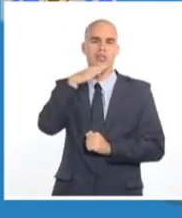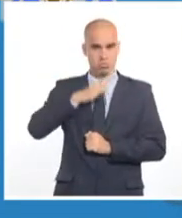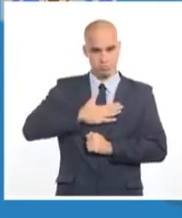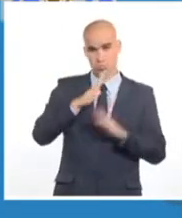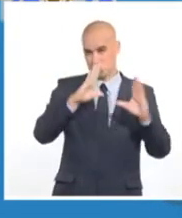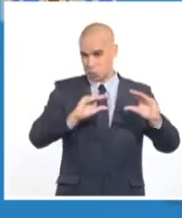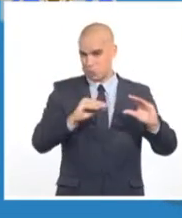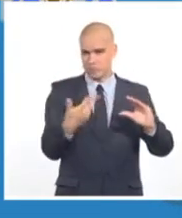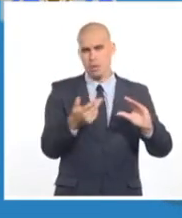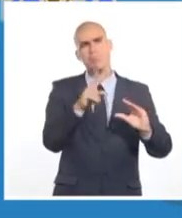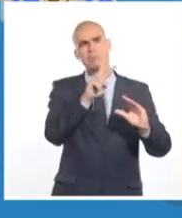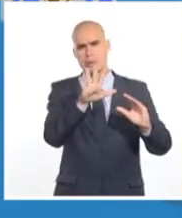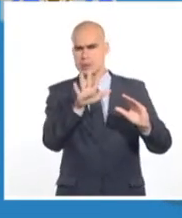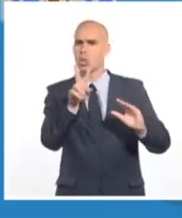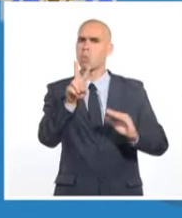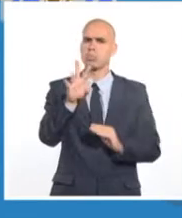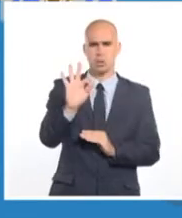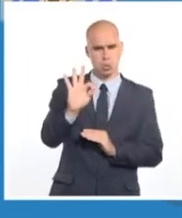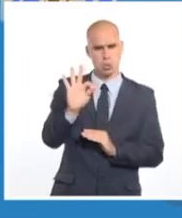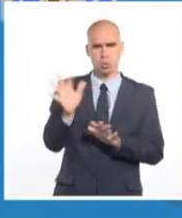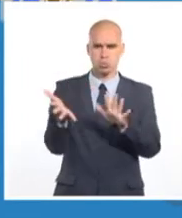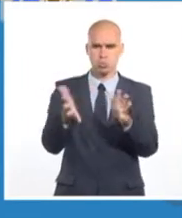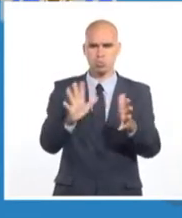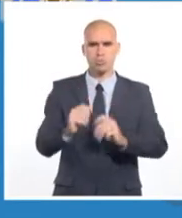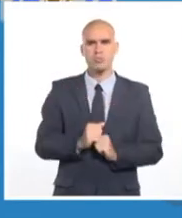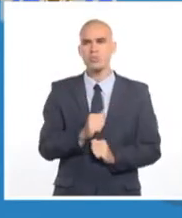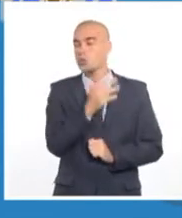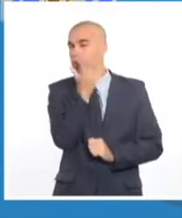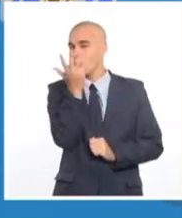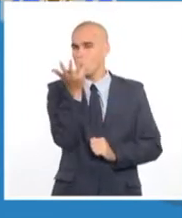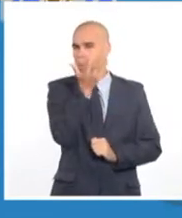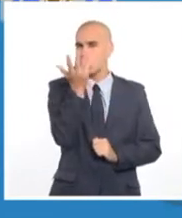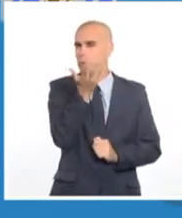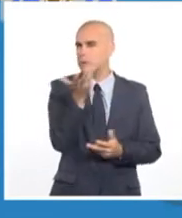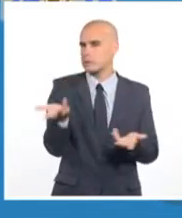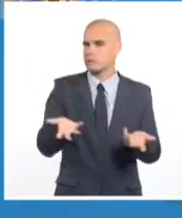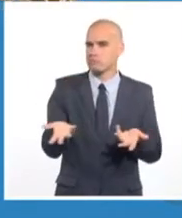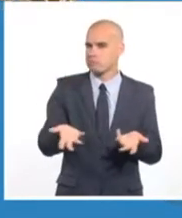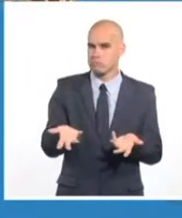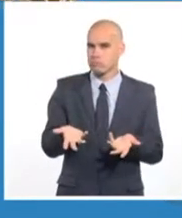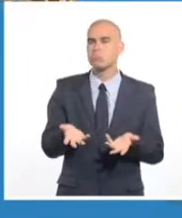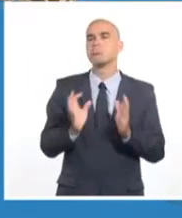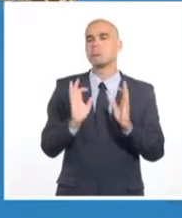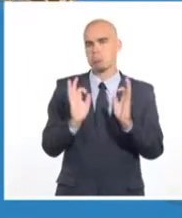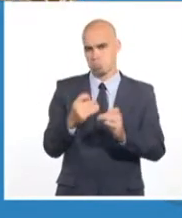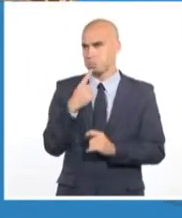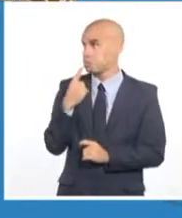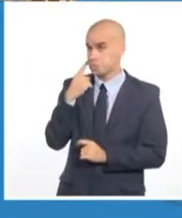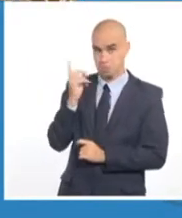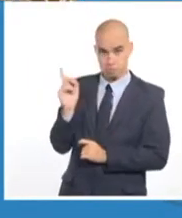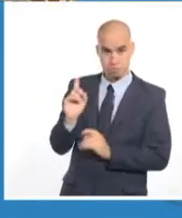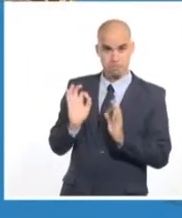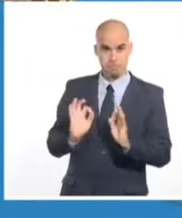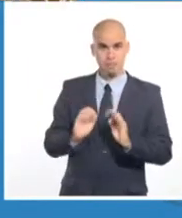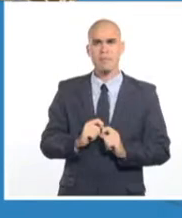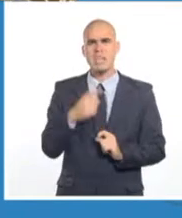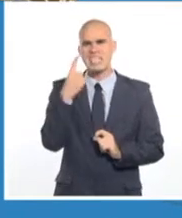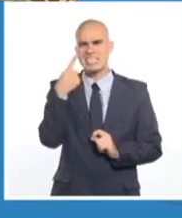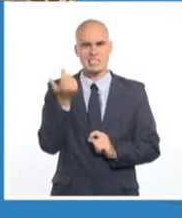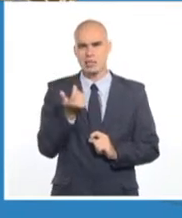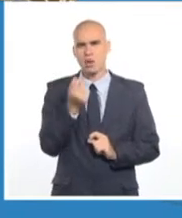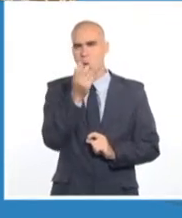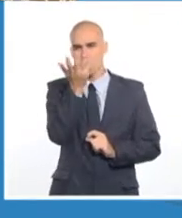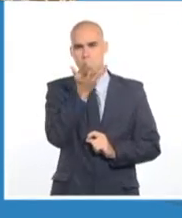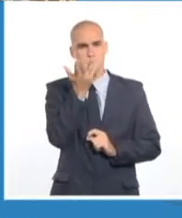temperatura entre 25 y 28 grados. Los vientos, bueno, como les dije, soplando entre el nordeste y el este, velocidades entre